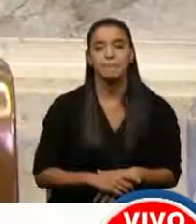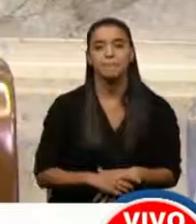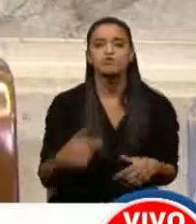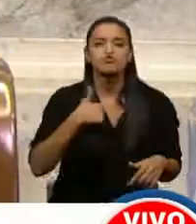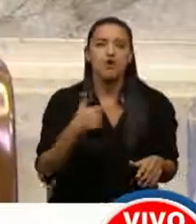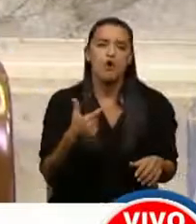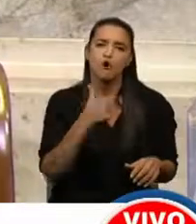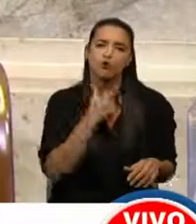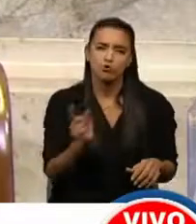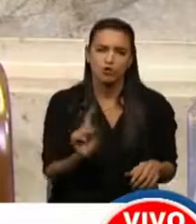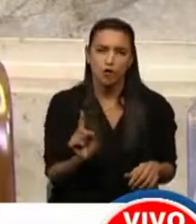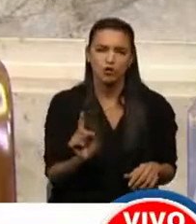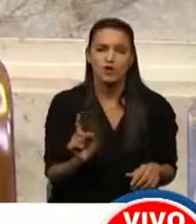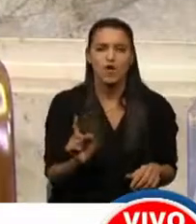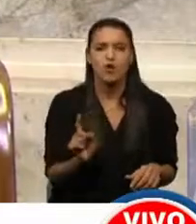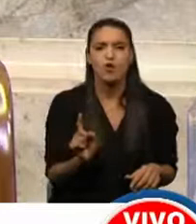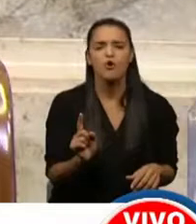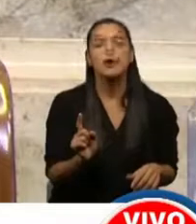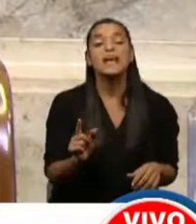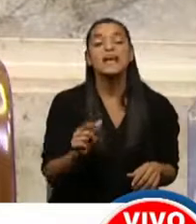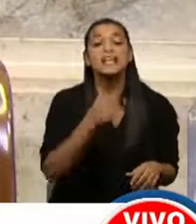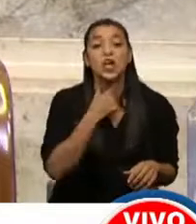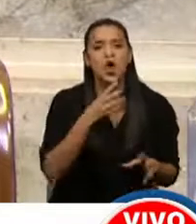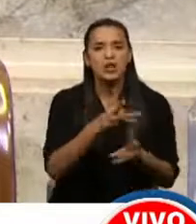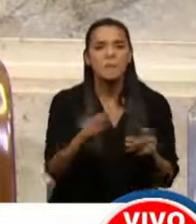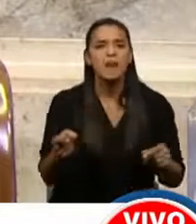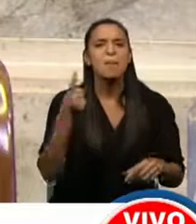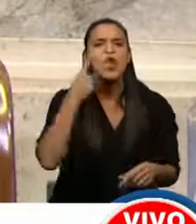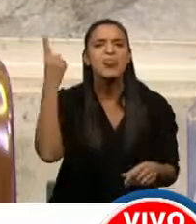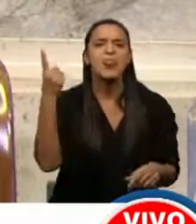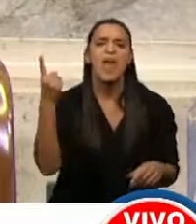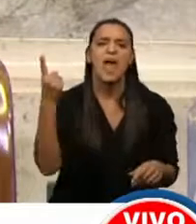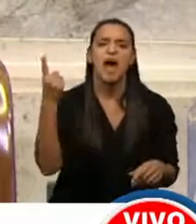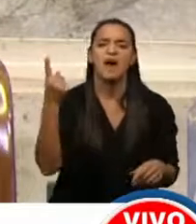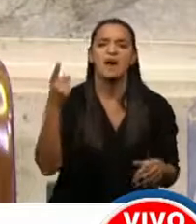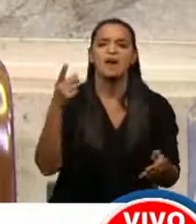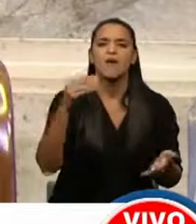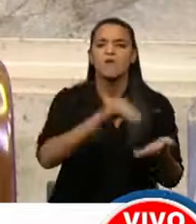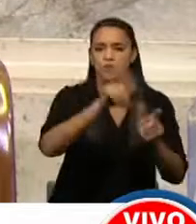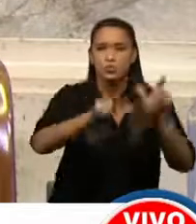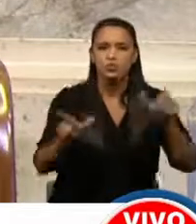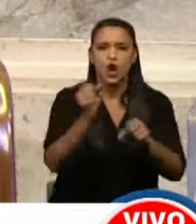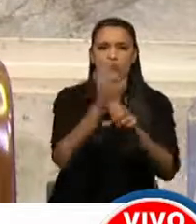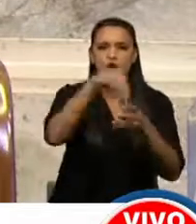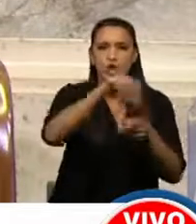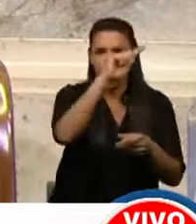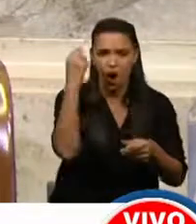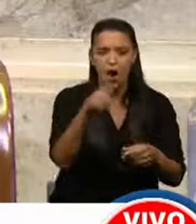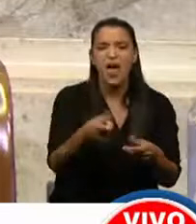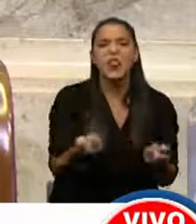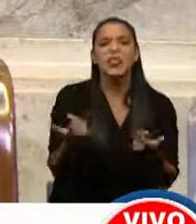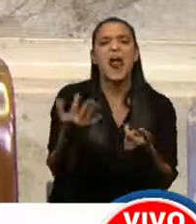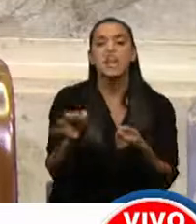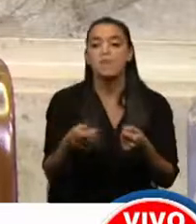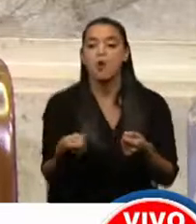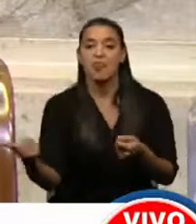como no quiero, como no quiero, quiero que terminemos con esta idea de que los funcionarios del Estado dan limosna con